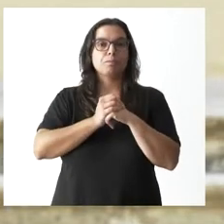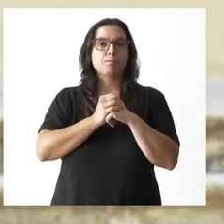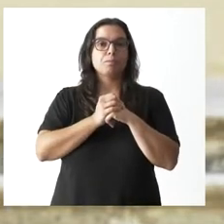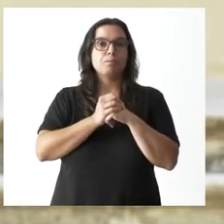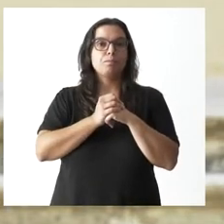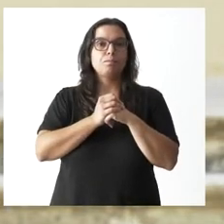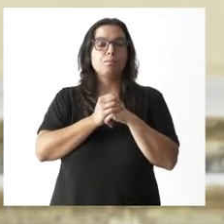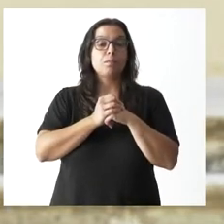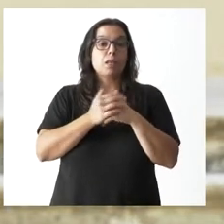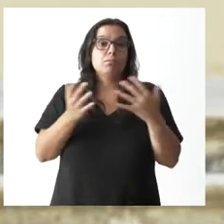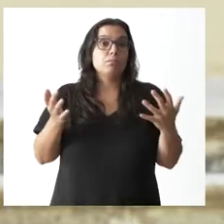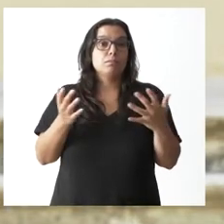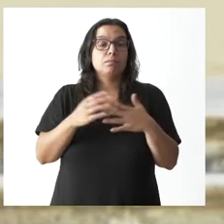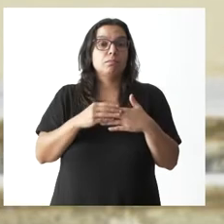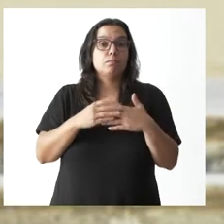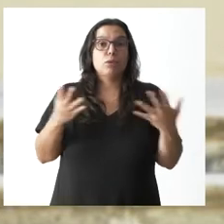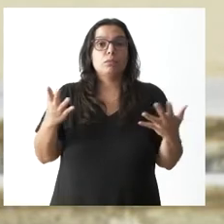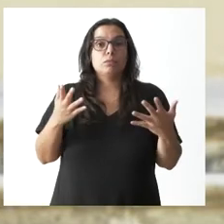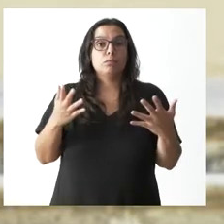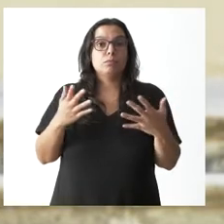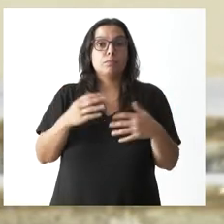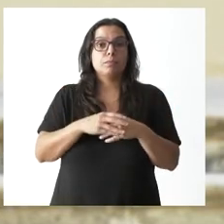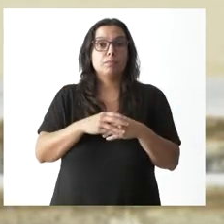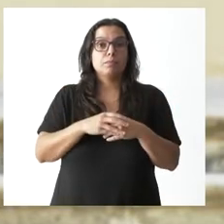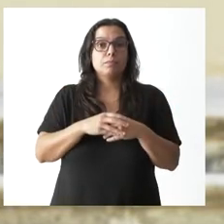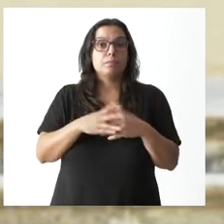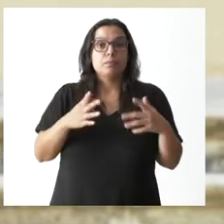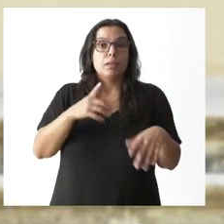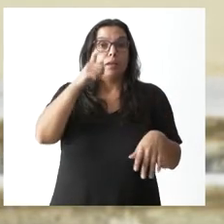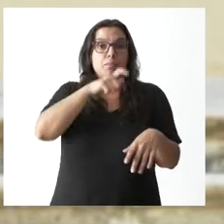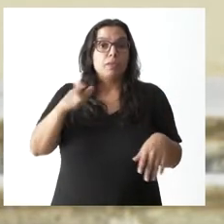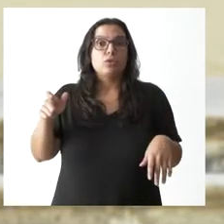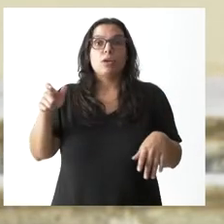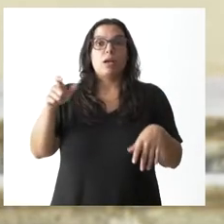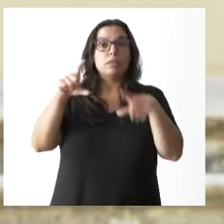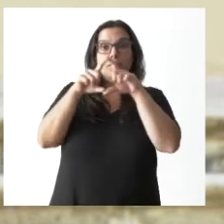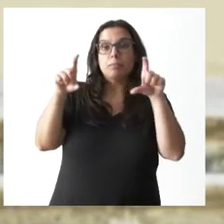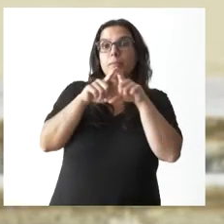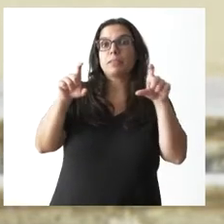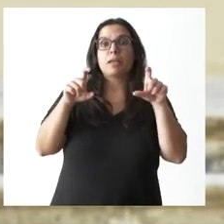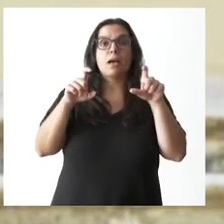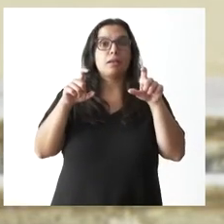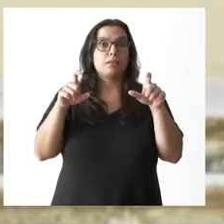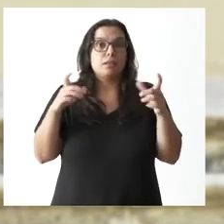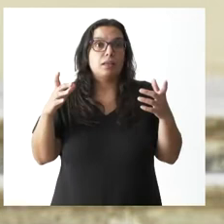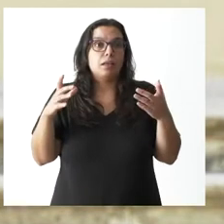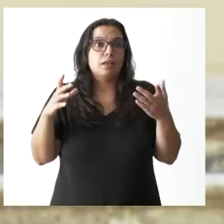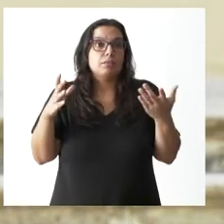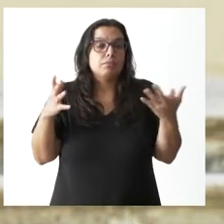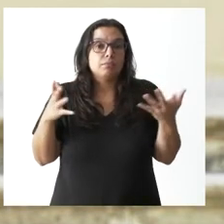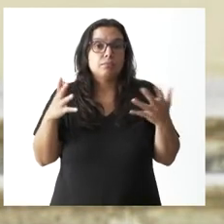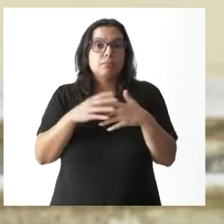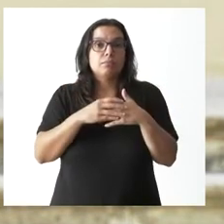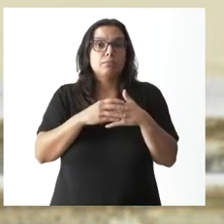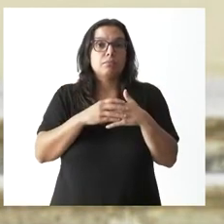las personas, las empresas y de todas aquellas